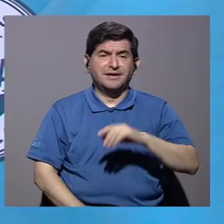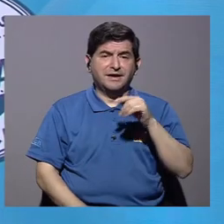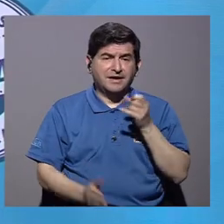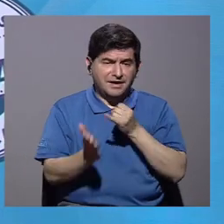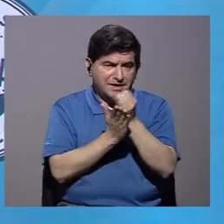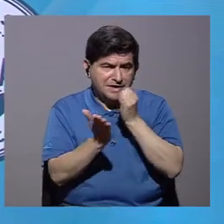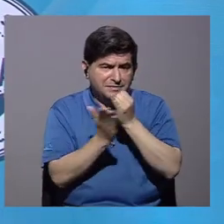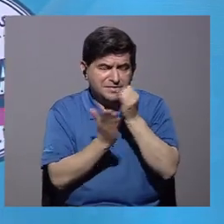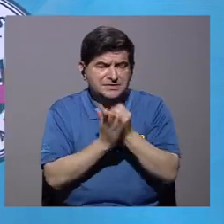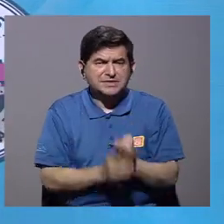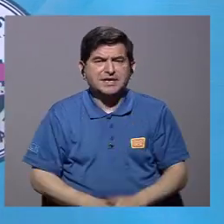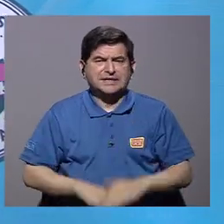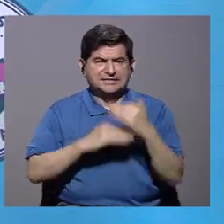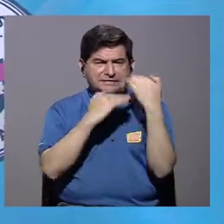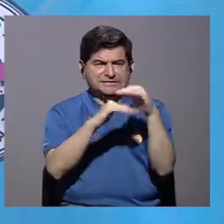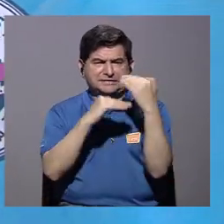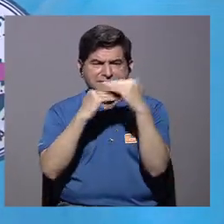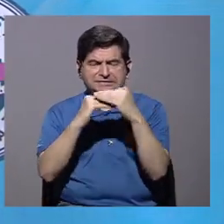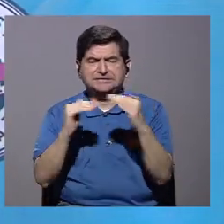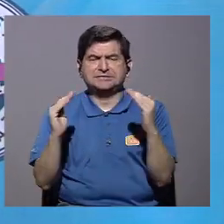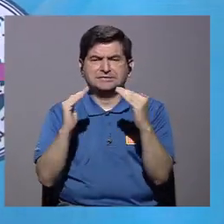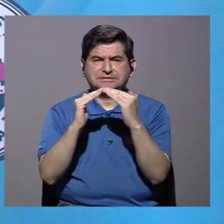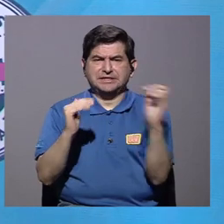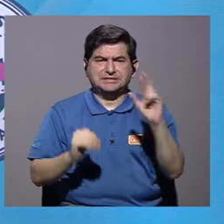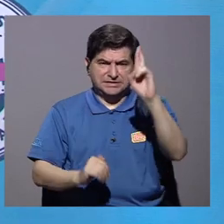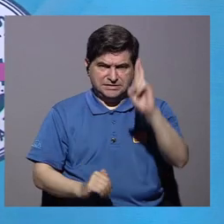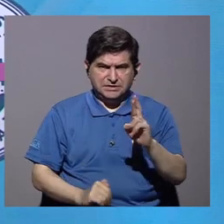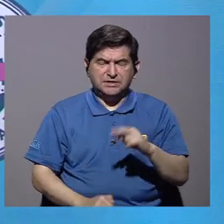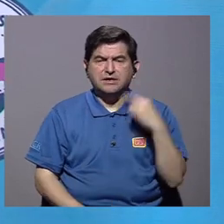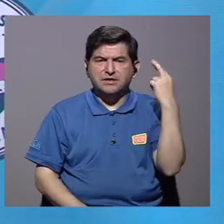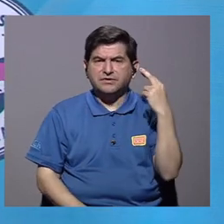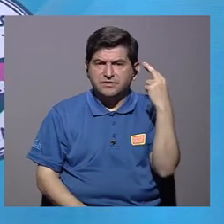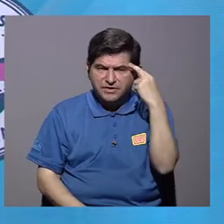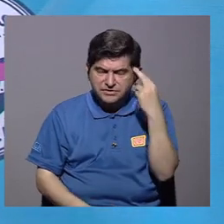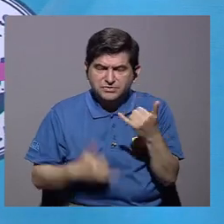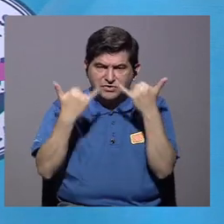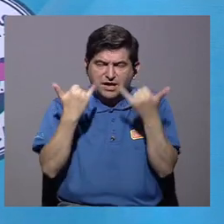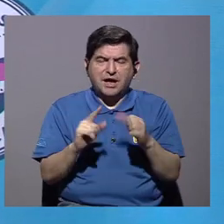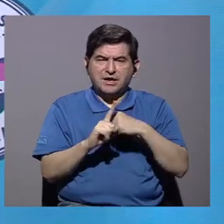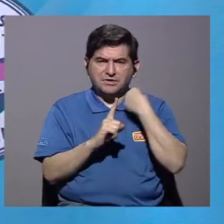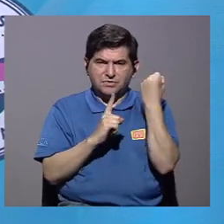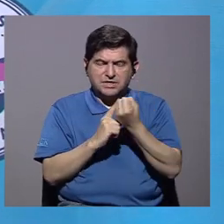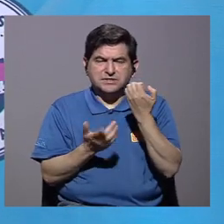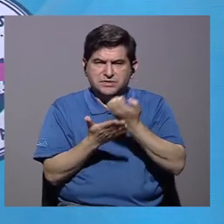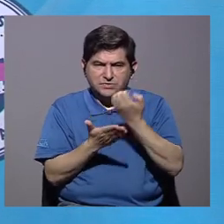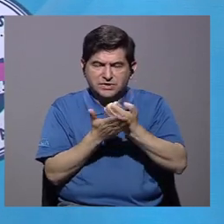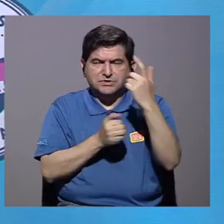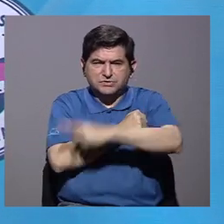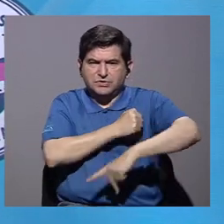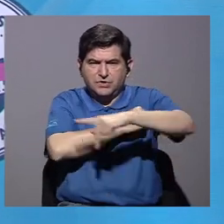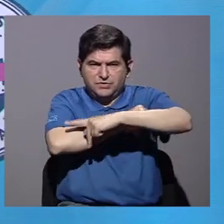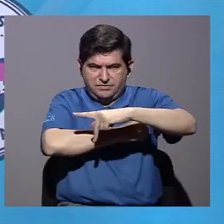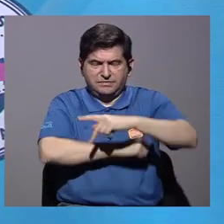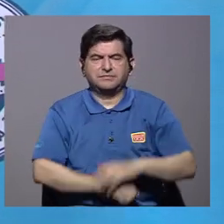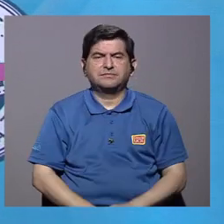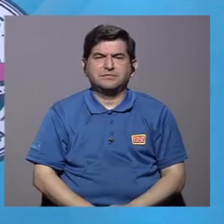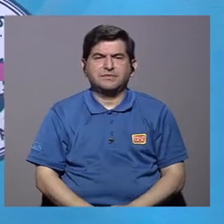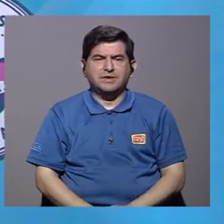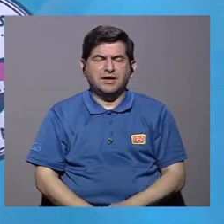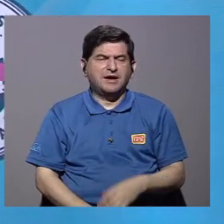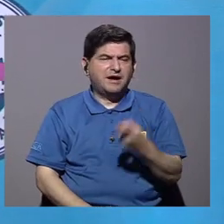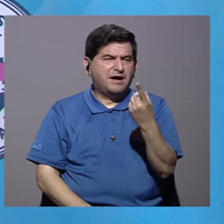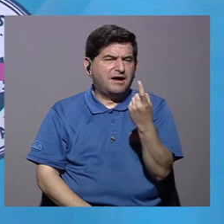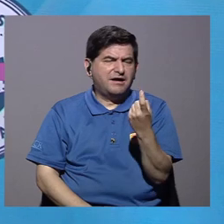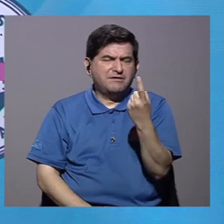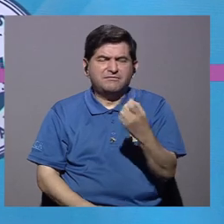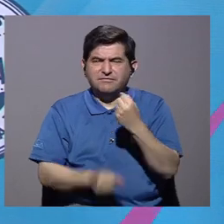Se decide investigar acerca de las restricciones de los hogares en Costa Rica por la situación actual económica del país. Debido a